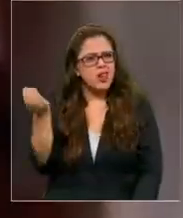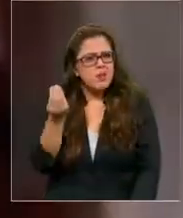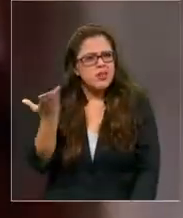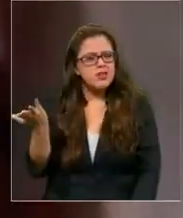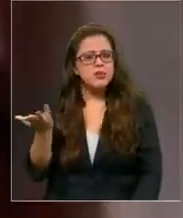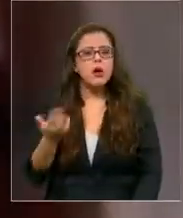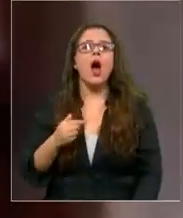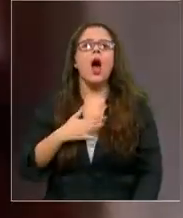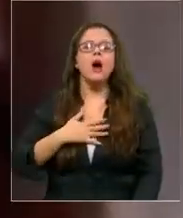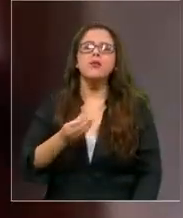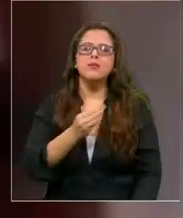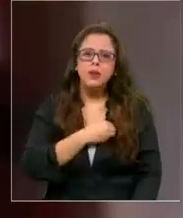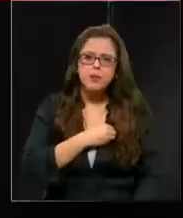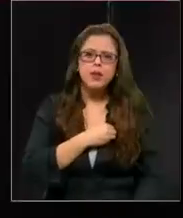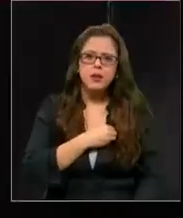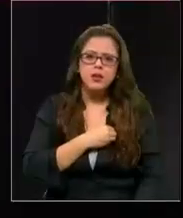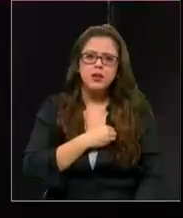da pena.